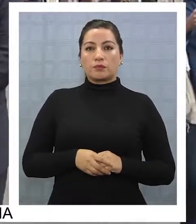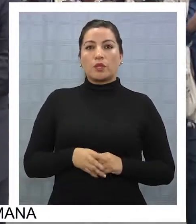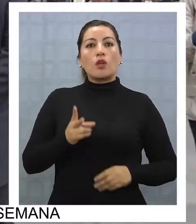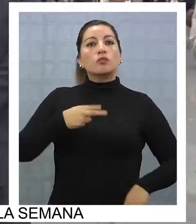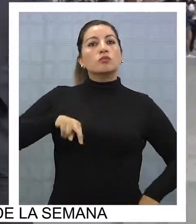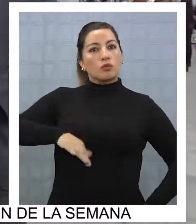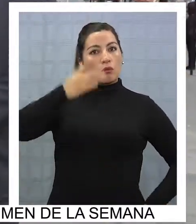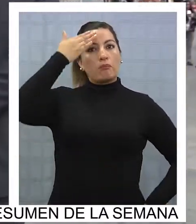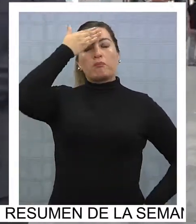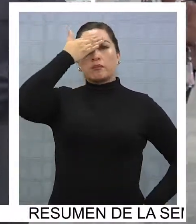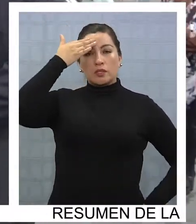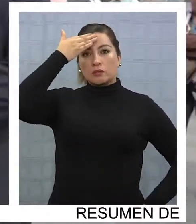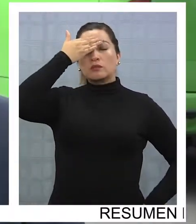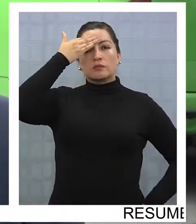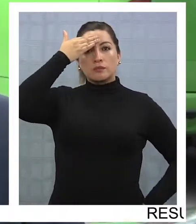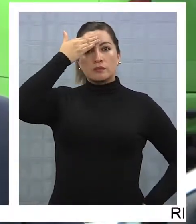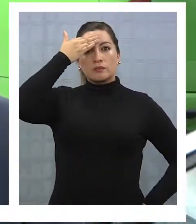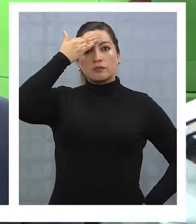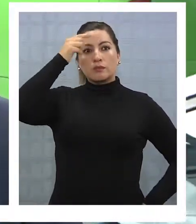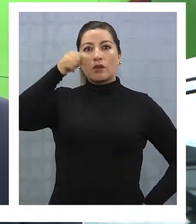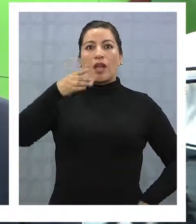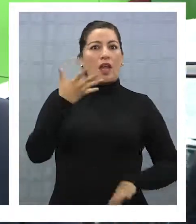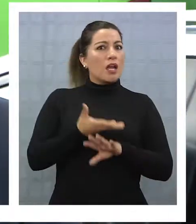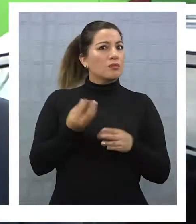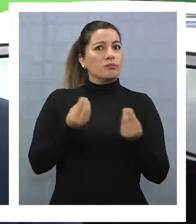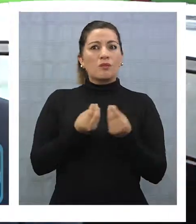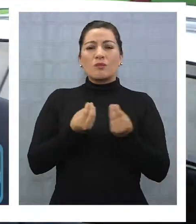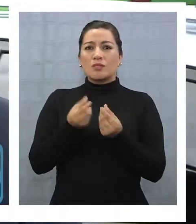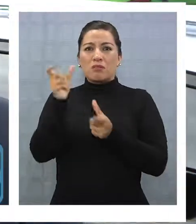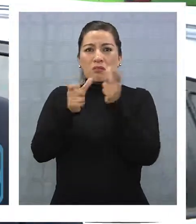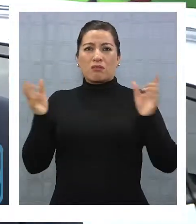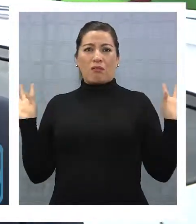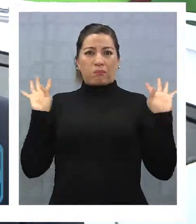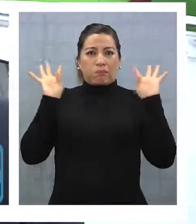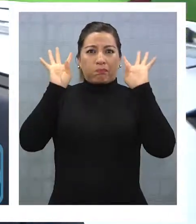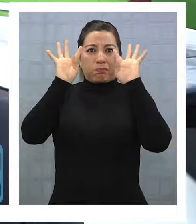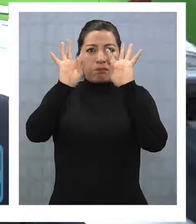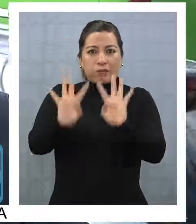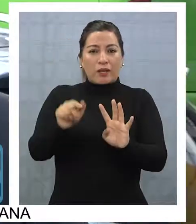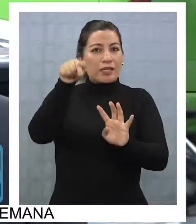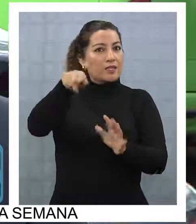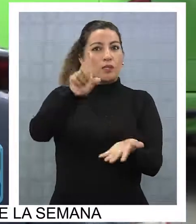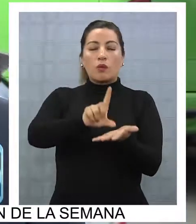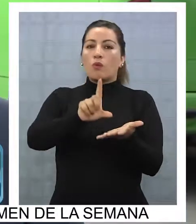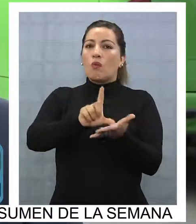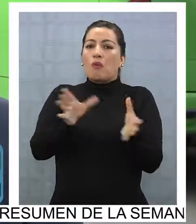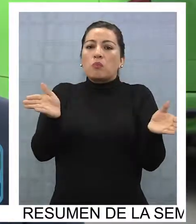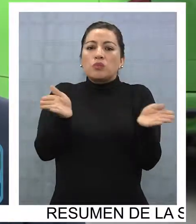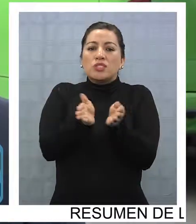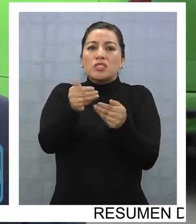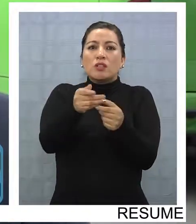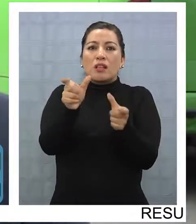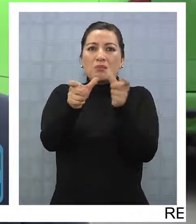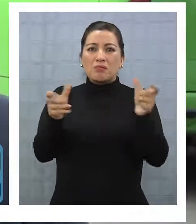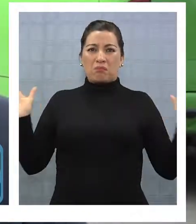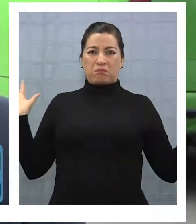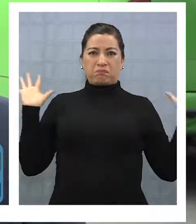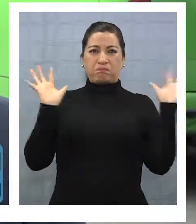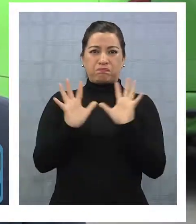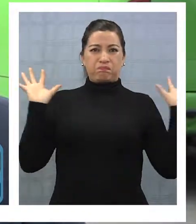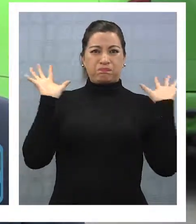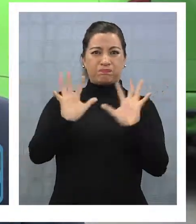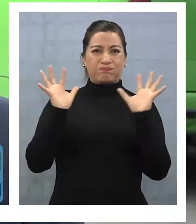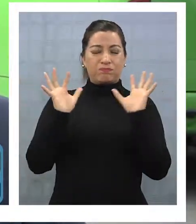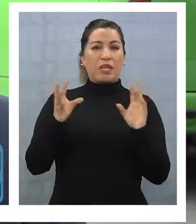preocupa, nos preocupa porque al congregarse tanta gente en un lugar que es bastante pequeño para la cantidad de personas, siempre